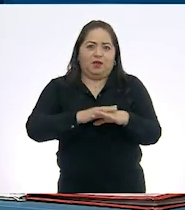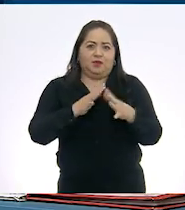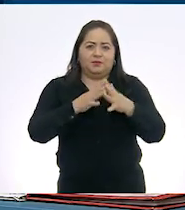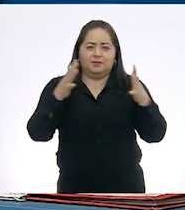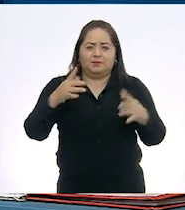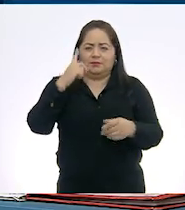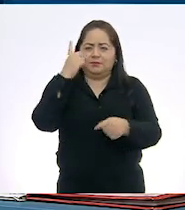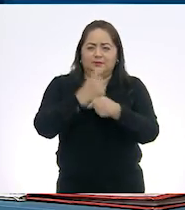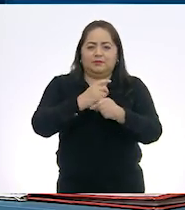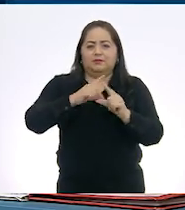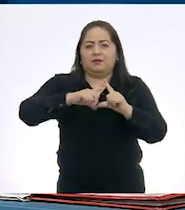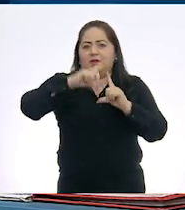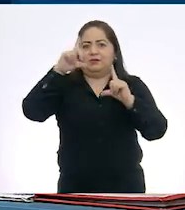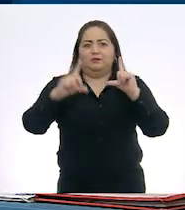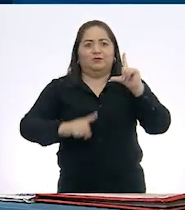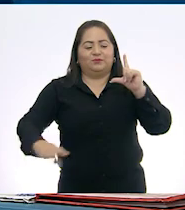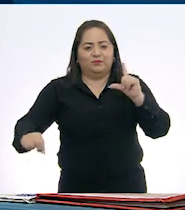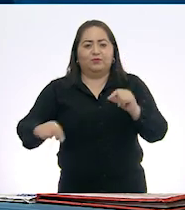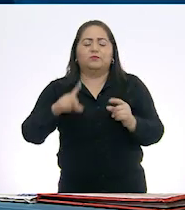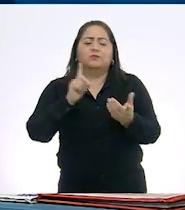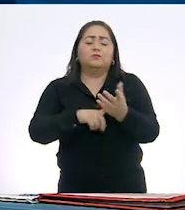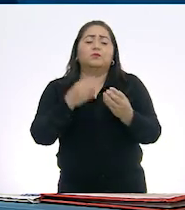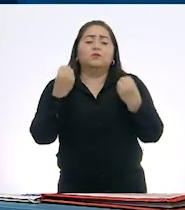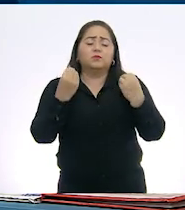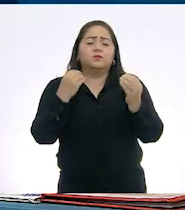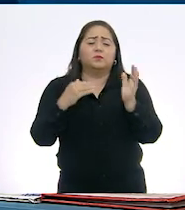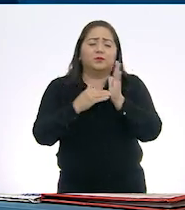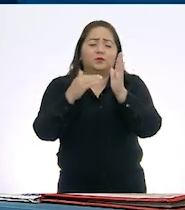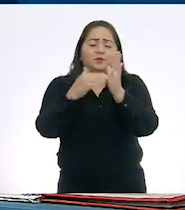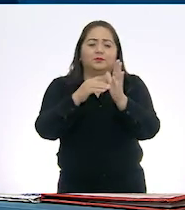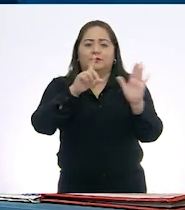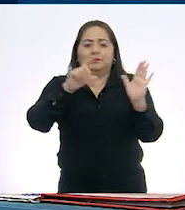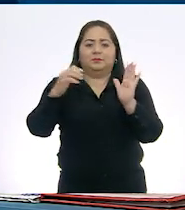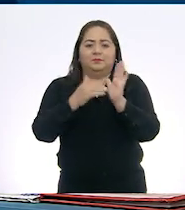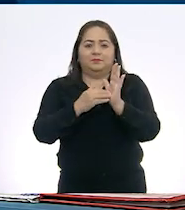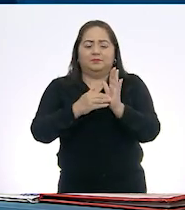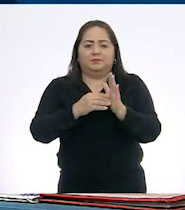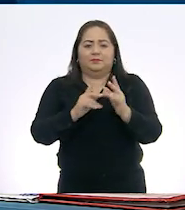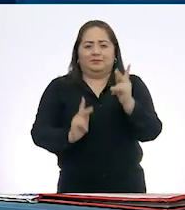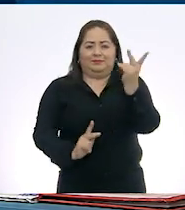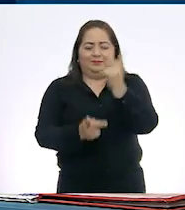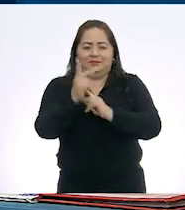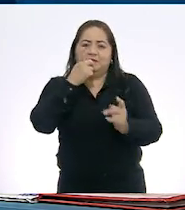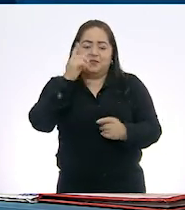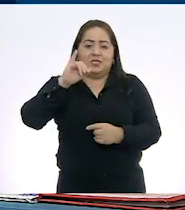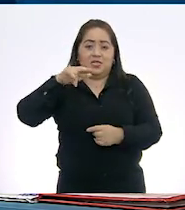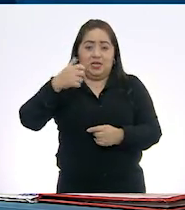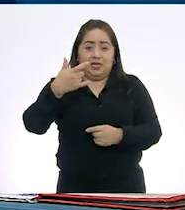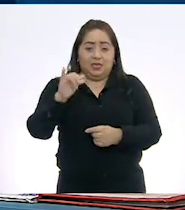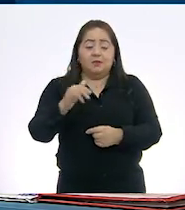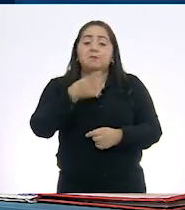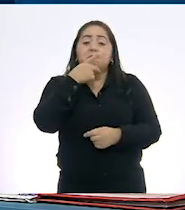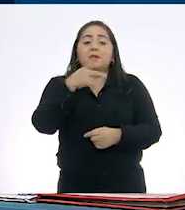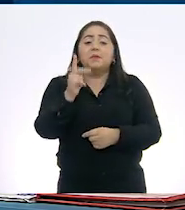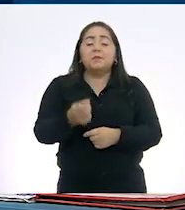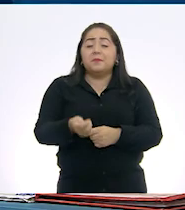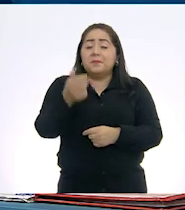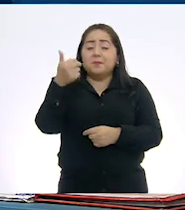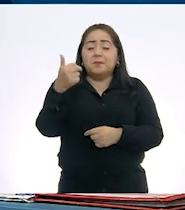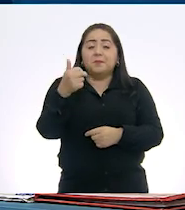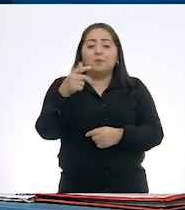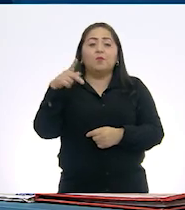El más hablado a nivel nacional. Con 1.725.620 hablantes, según el INEGI. Y se habla principalmente en